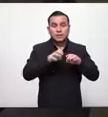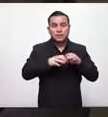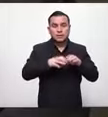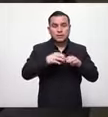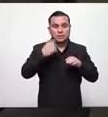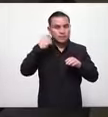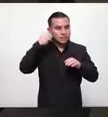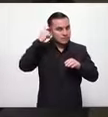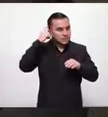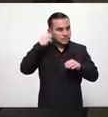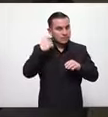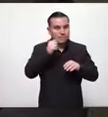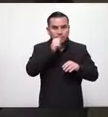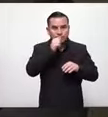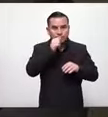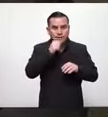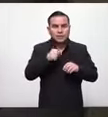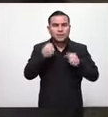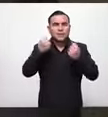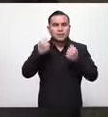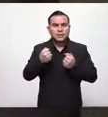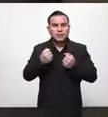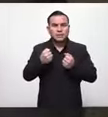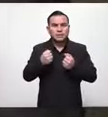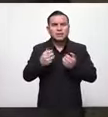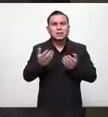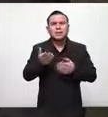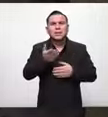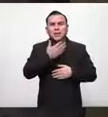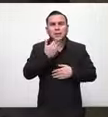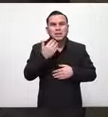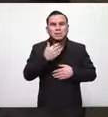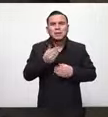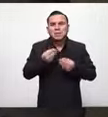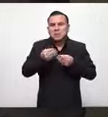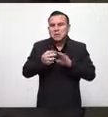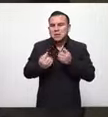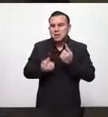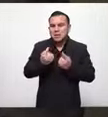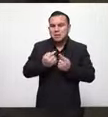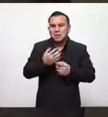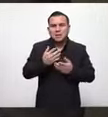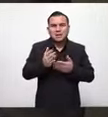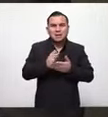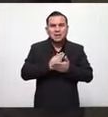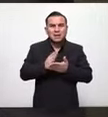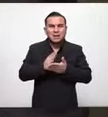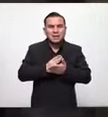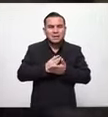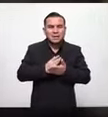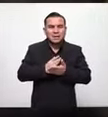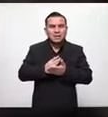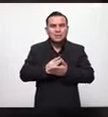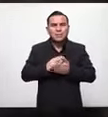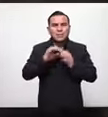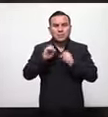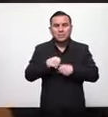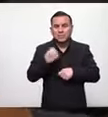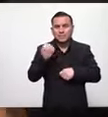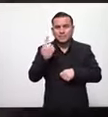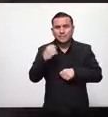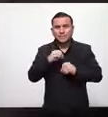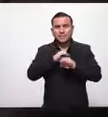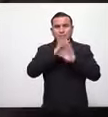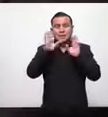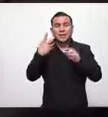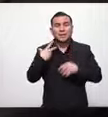sentémonos y que perdemos no perdemos absolutamente nada podemos entendernos